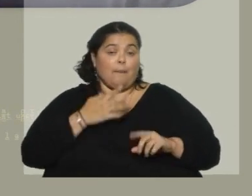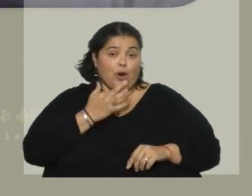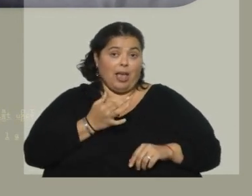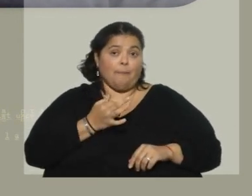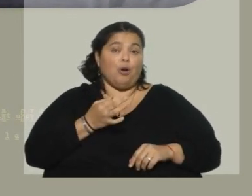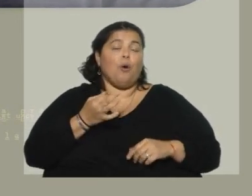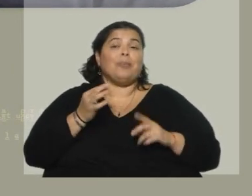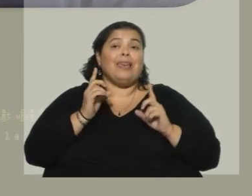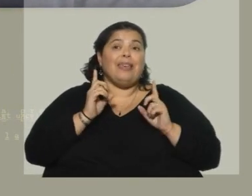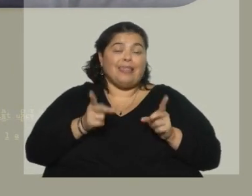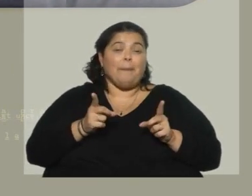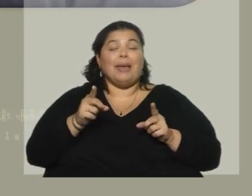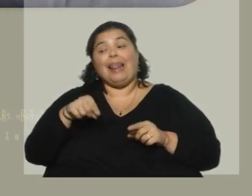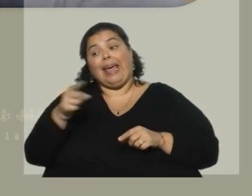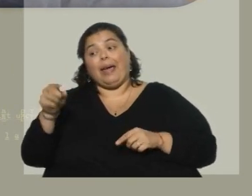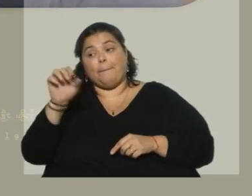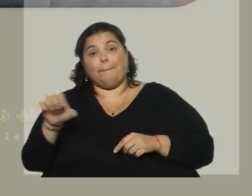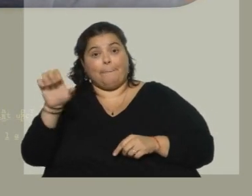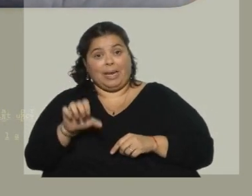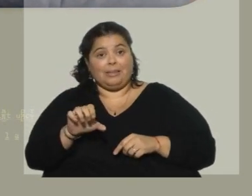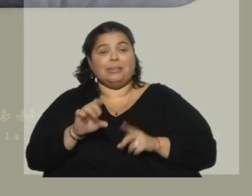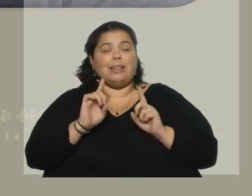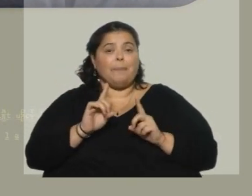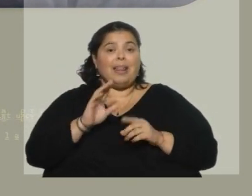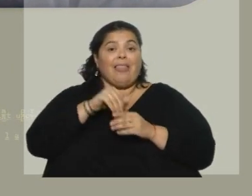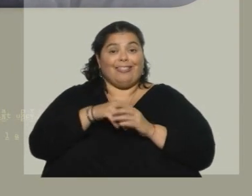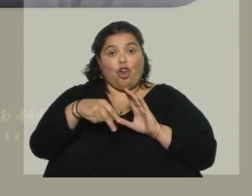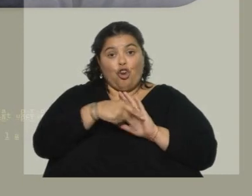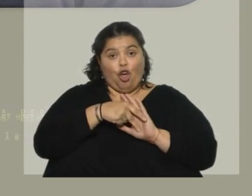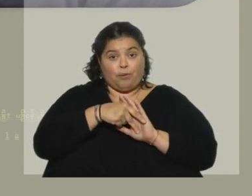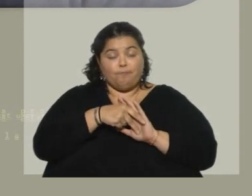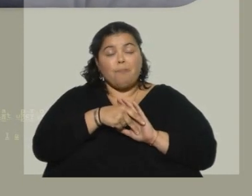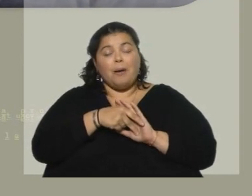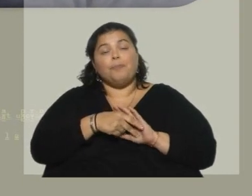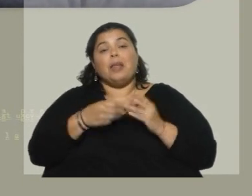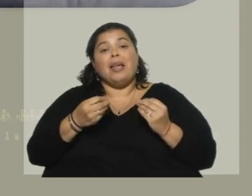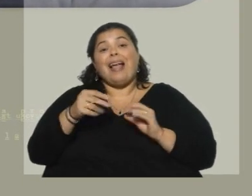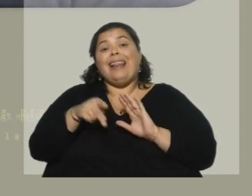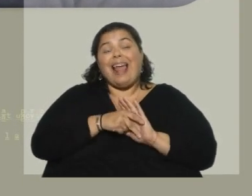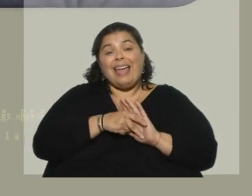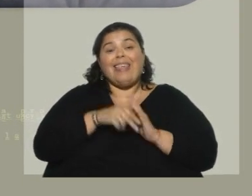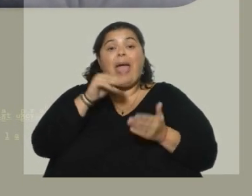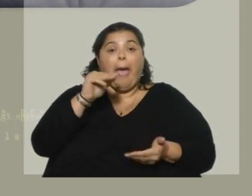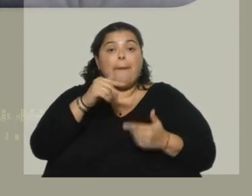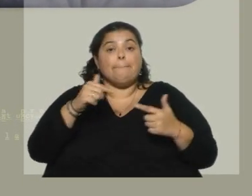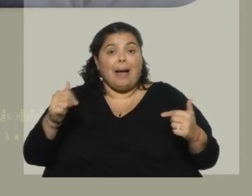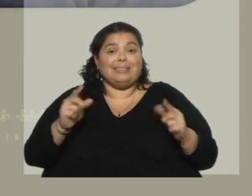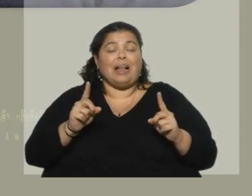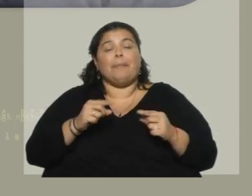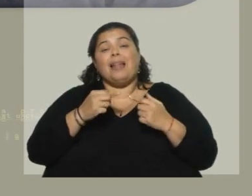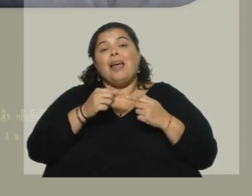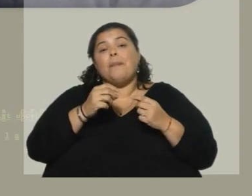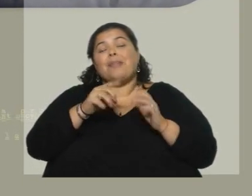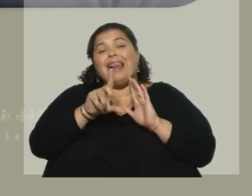urbanos y estas empresas, las empresas alcanzadas por la normativa, que por la ley de envases y por la ley de gestión integral de